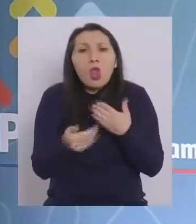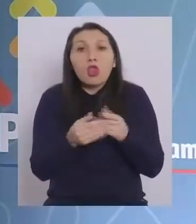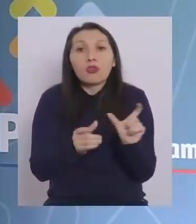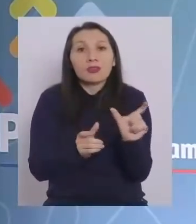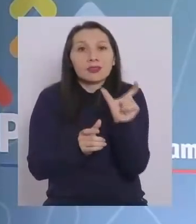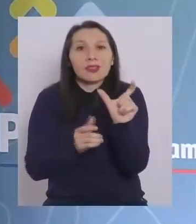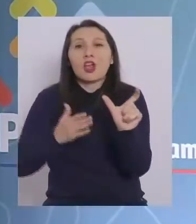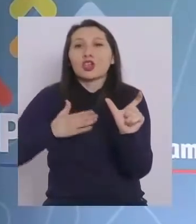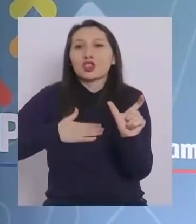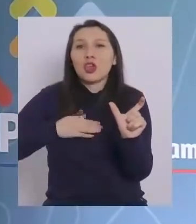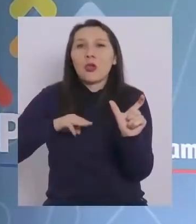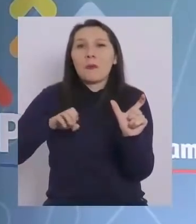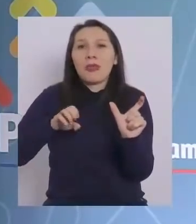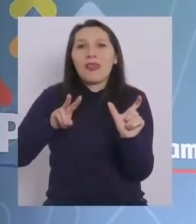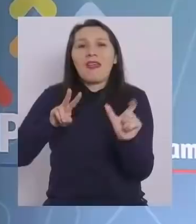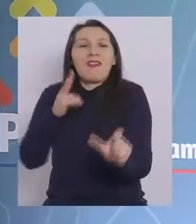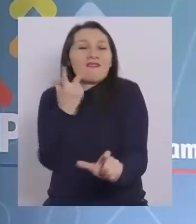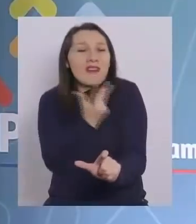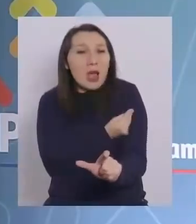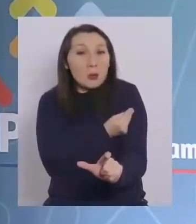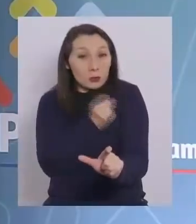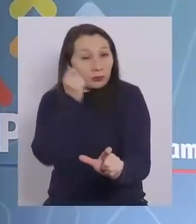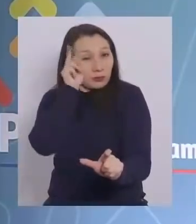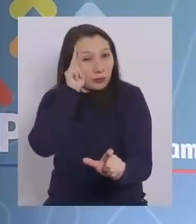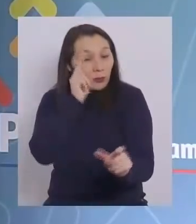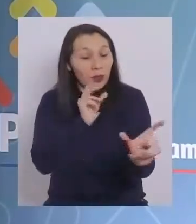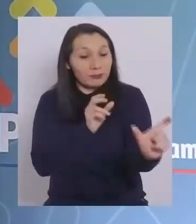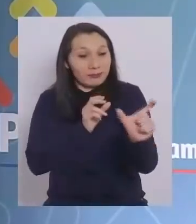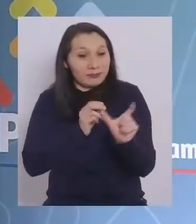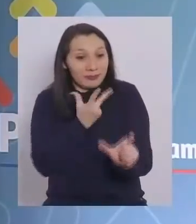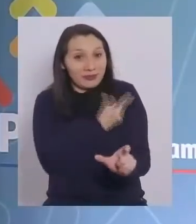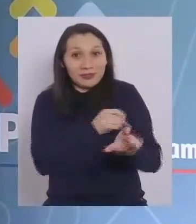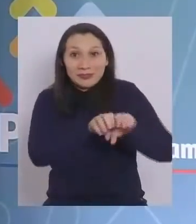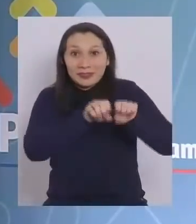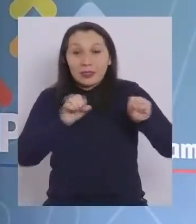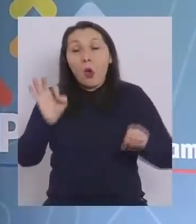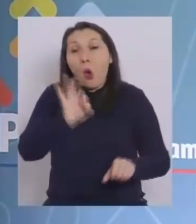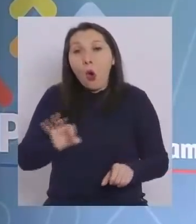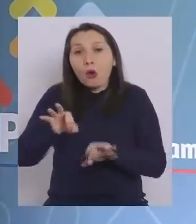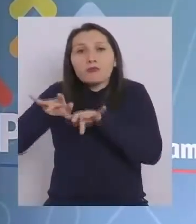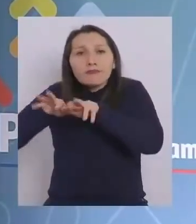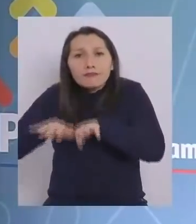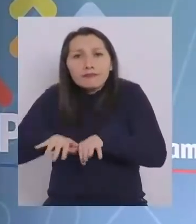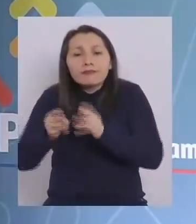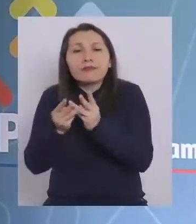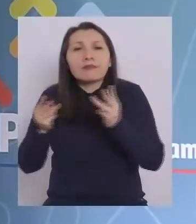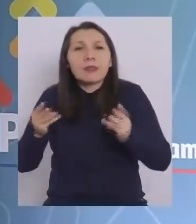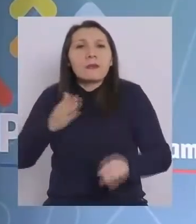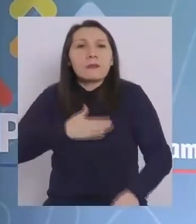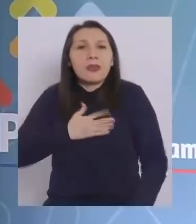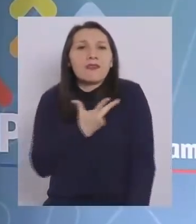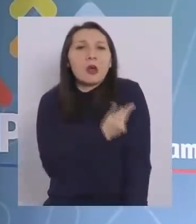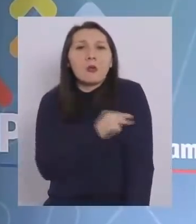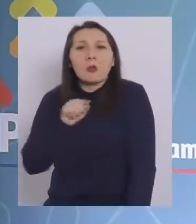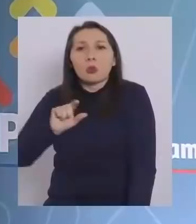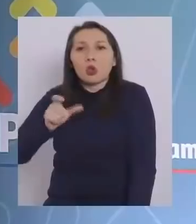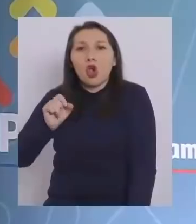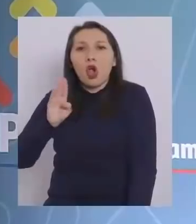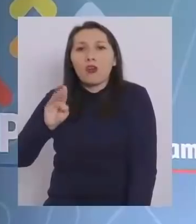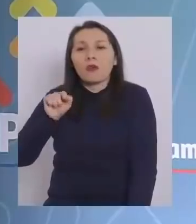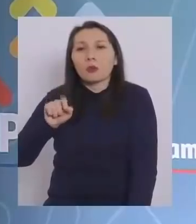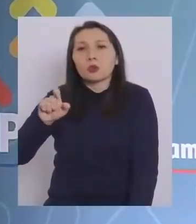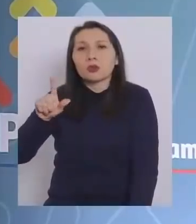yo me vacuno, que le entregan al momento de vacunarse, o bien en el mevacuno.gov.cl, el cuando descargan el